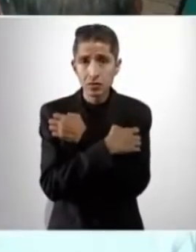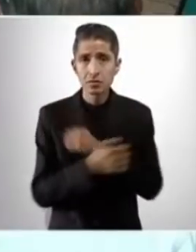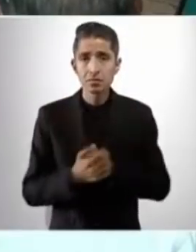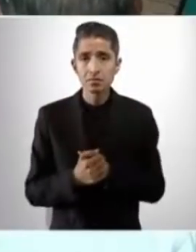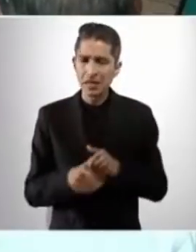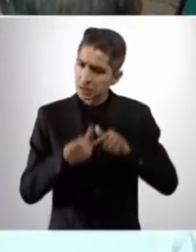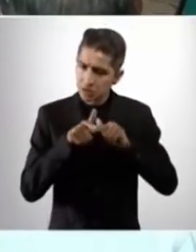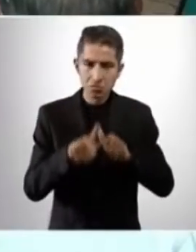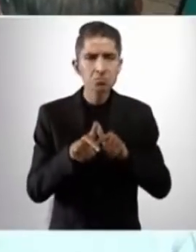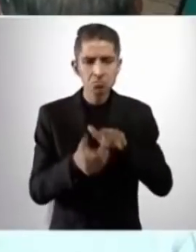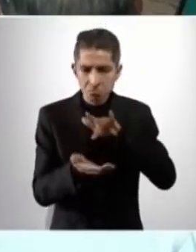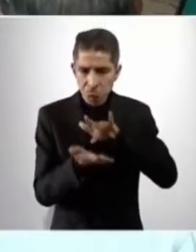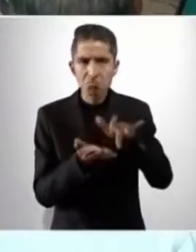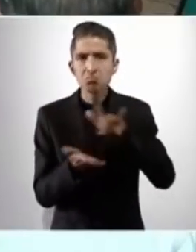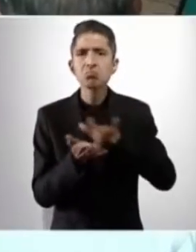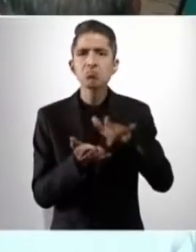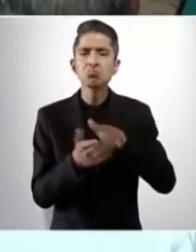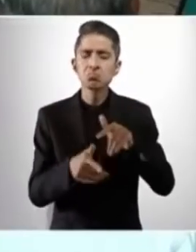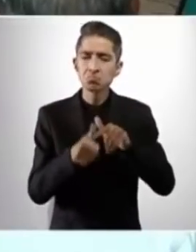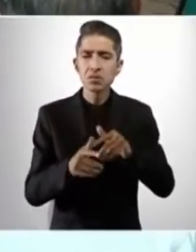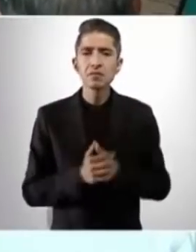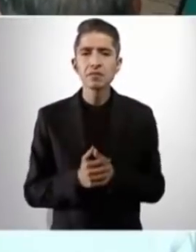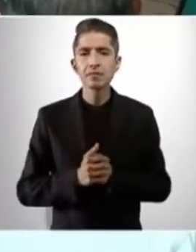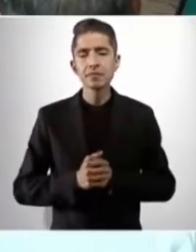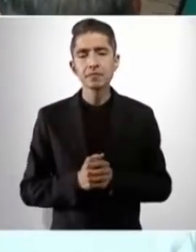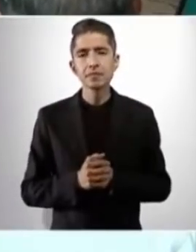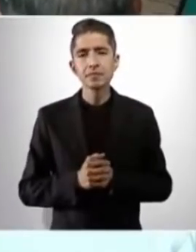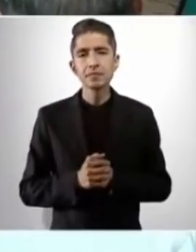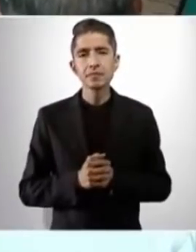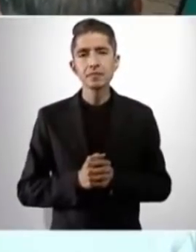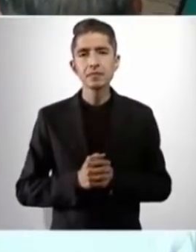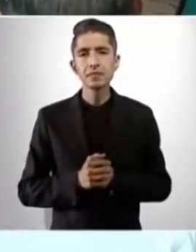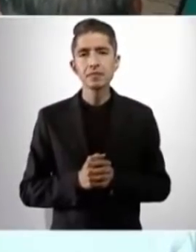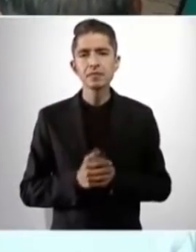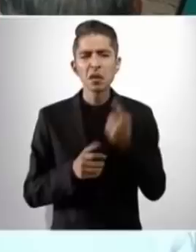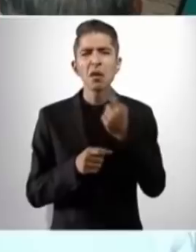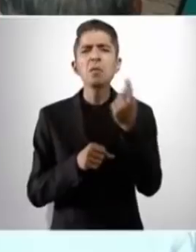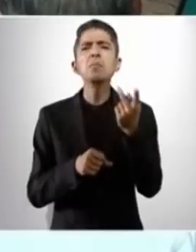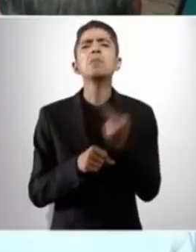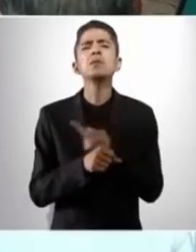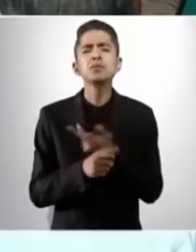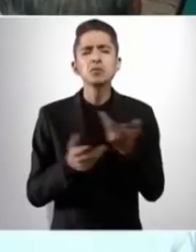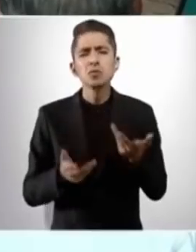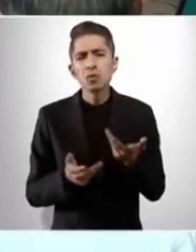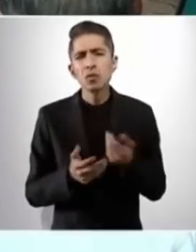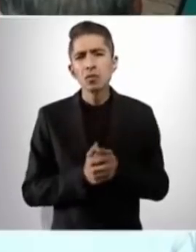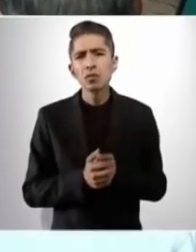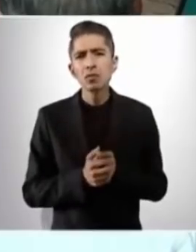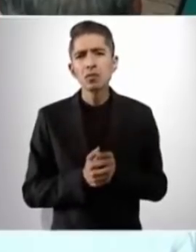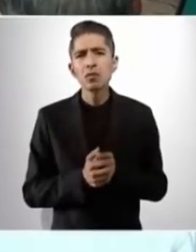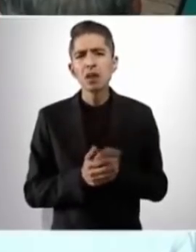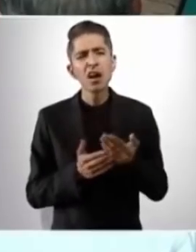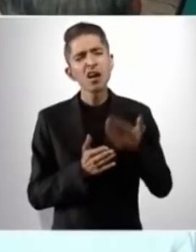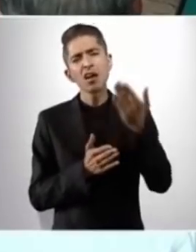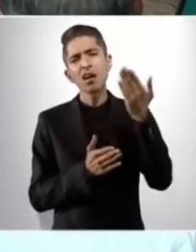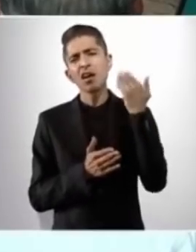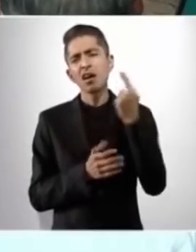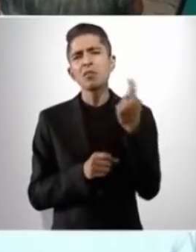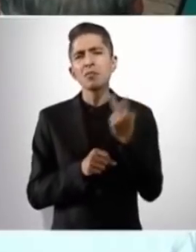seguir apoyando. ¿Qué pasó en los últimos tiempos?